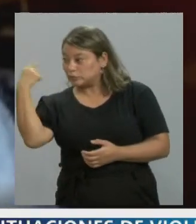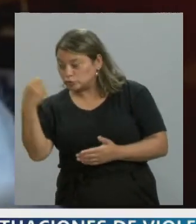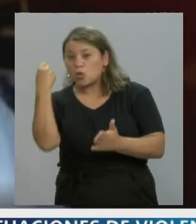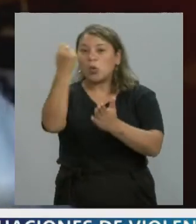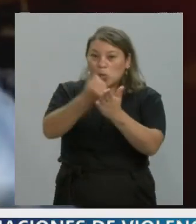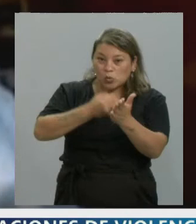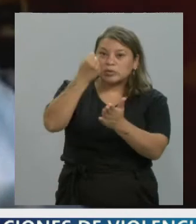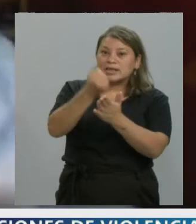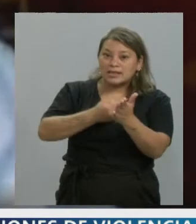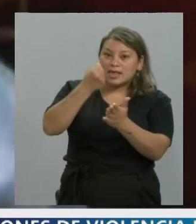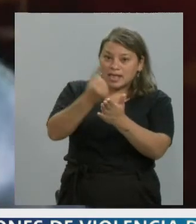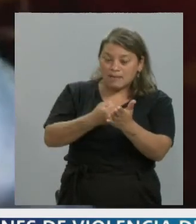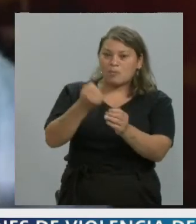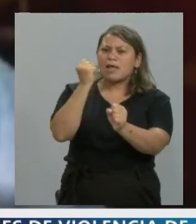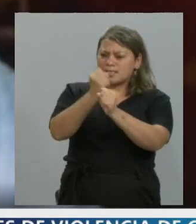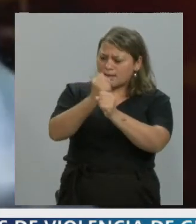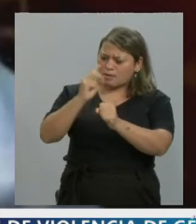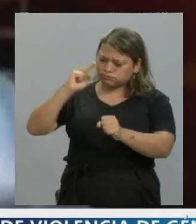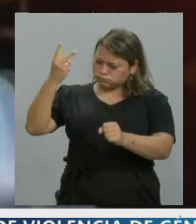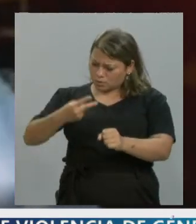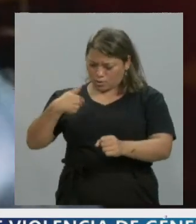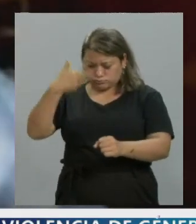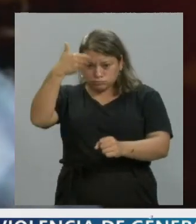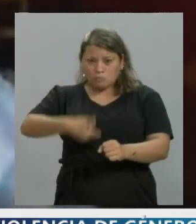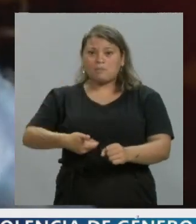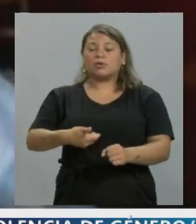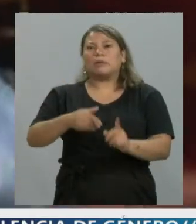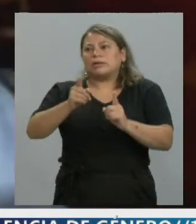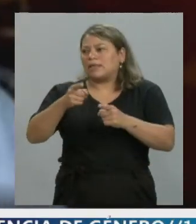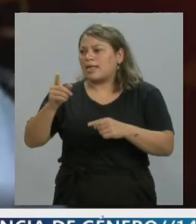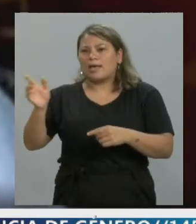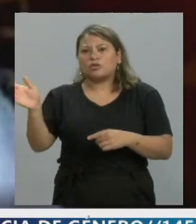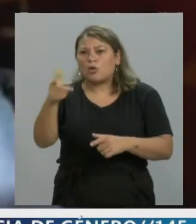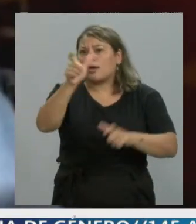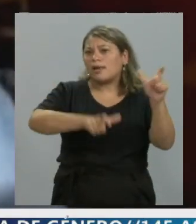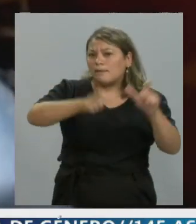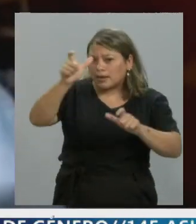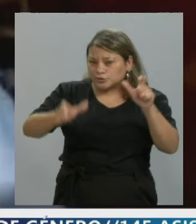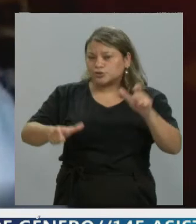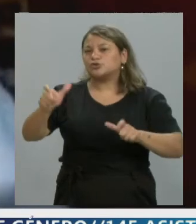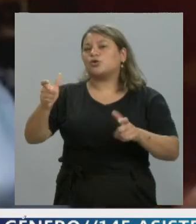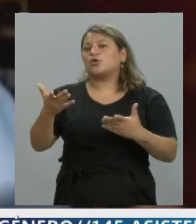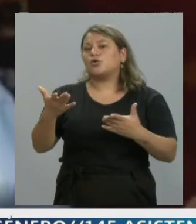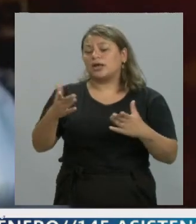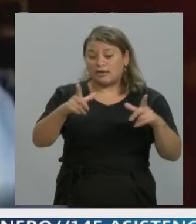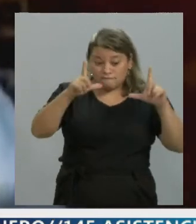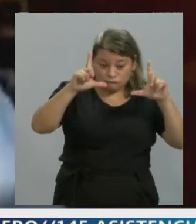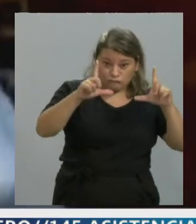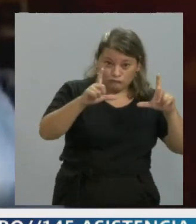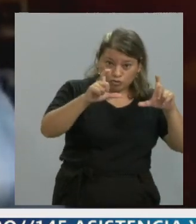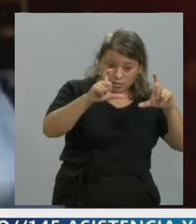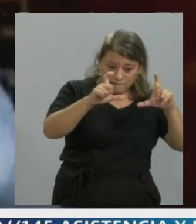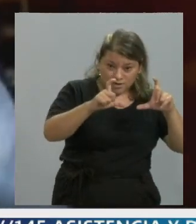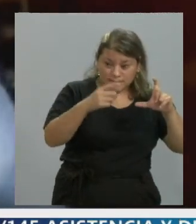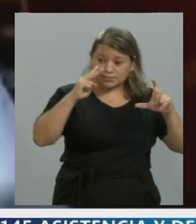reconozca, no solo a uno como persona, sino a toda aquella persona que hace una fotografía, que